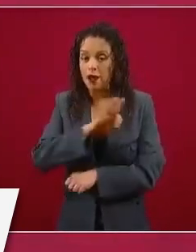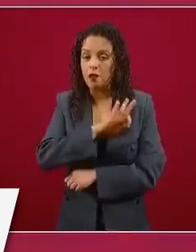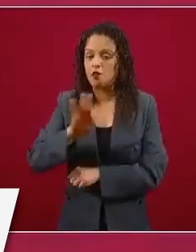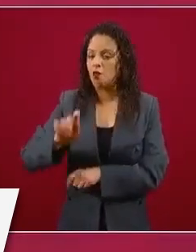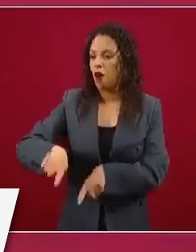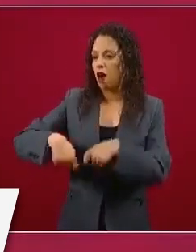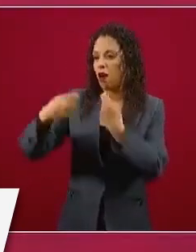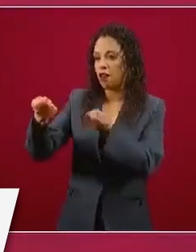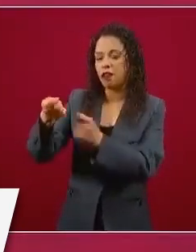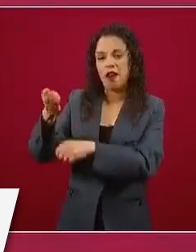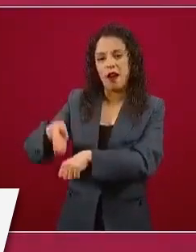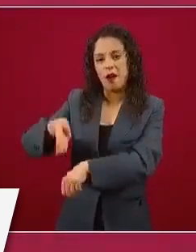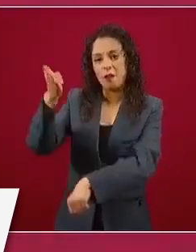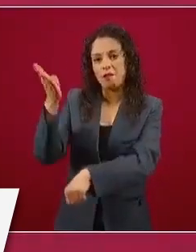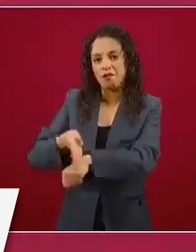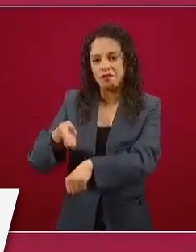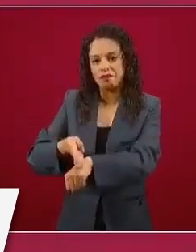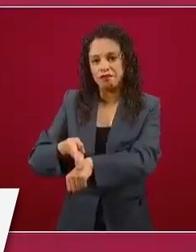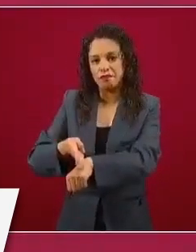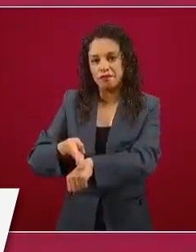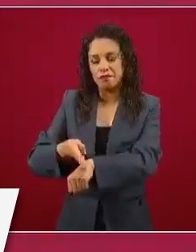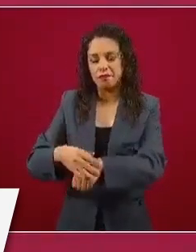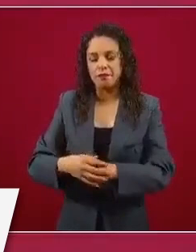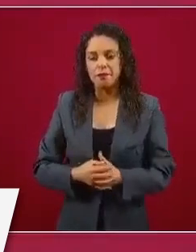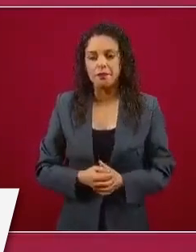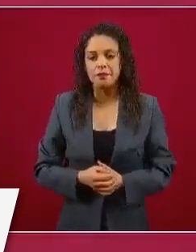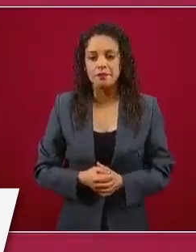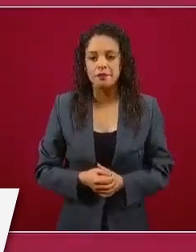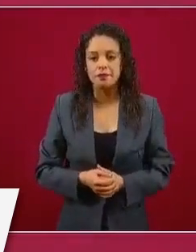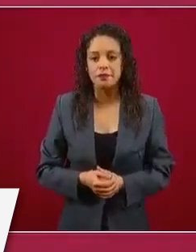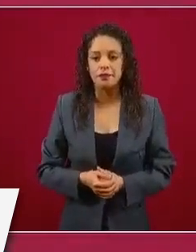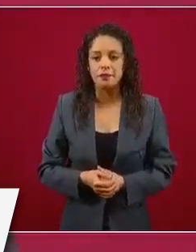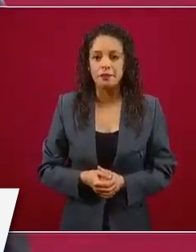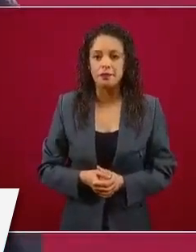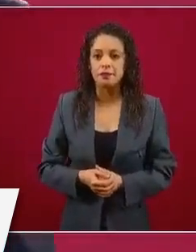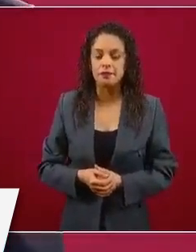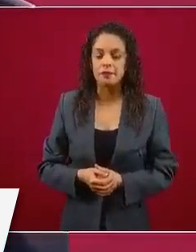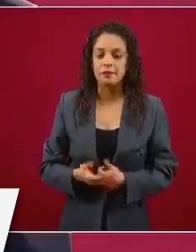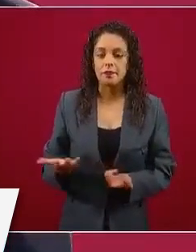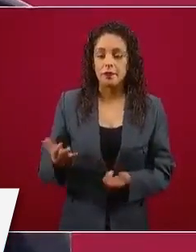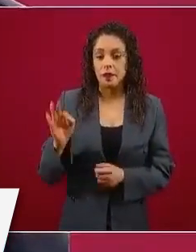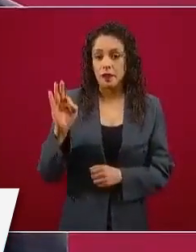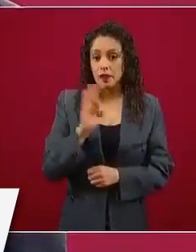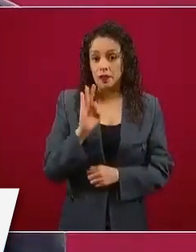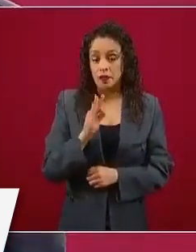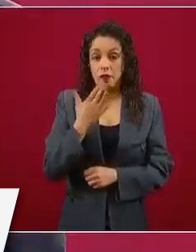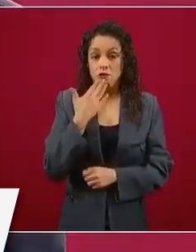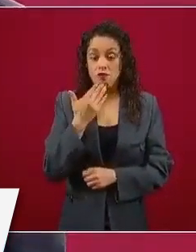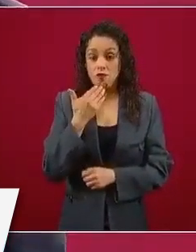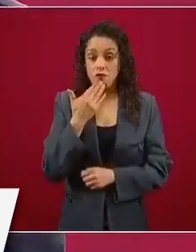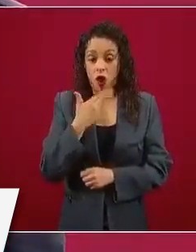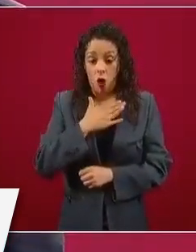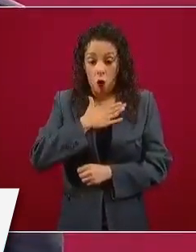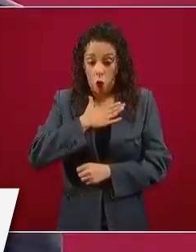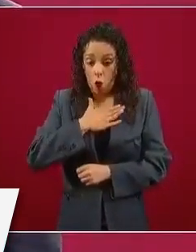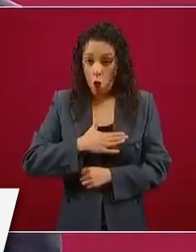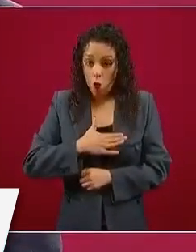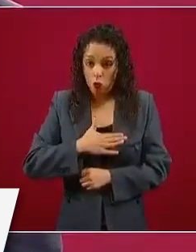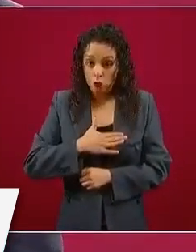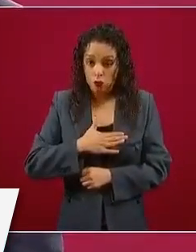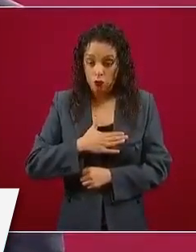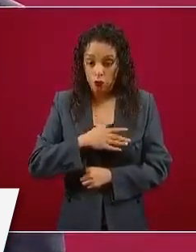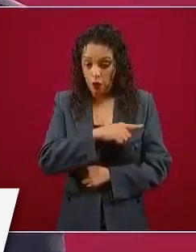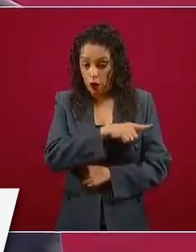Sí, no hay condiciones justas en lo salarial